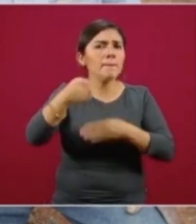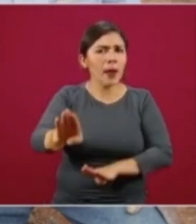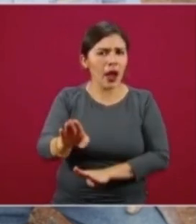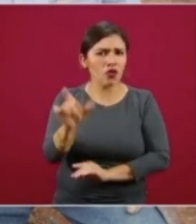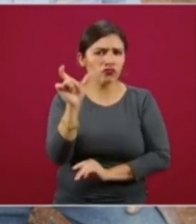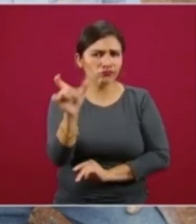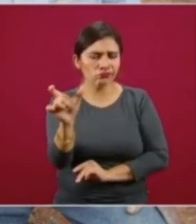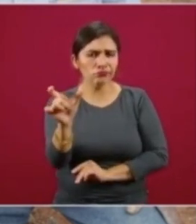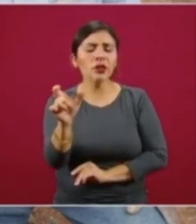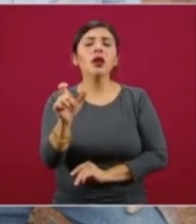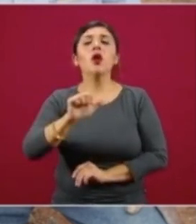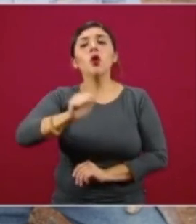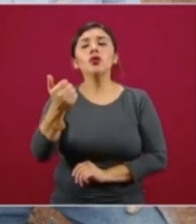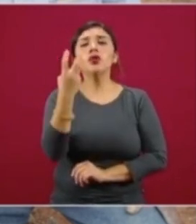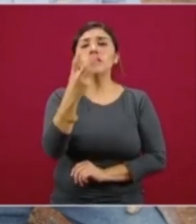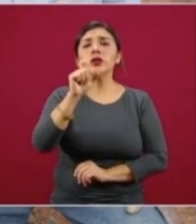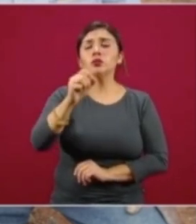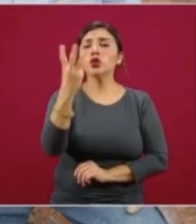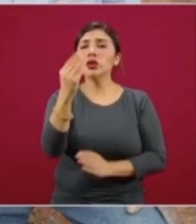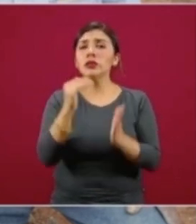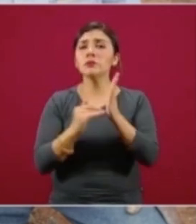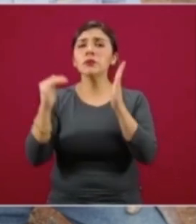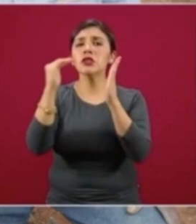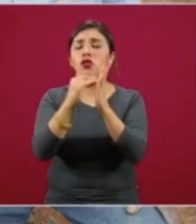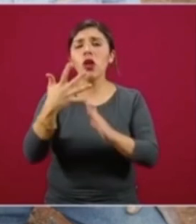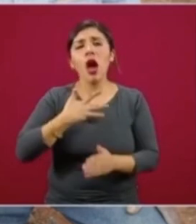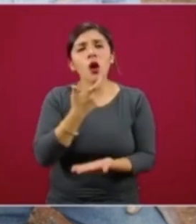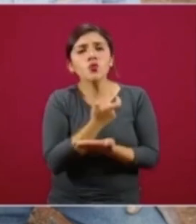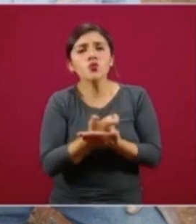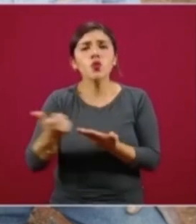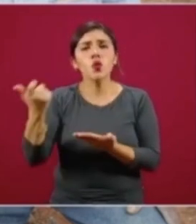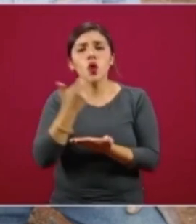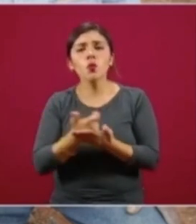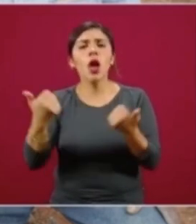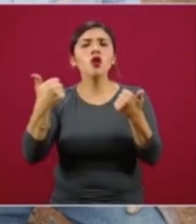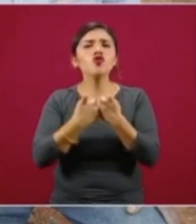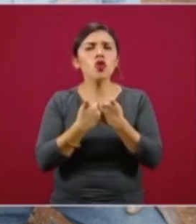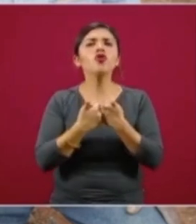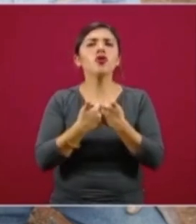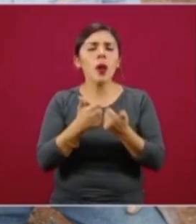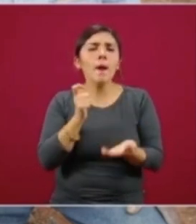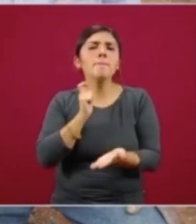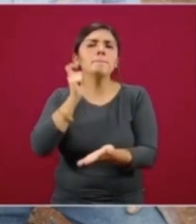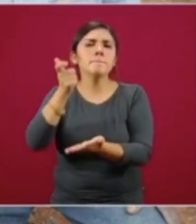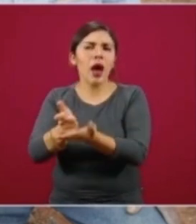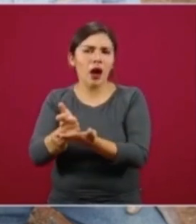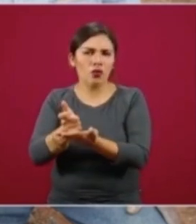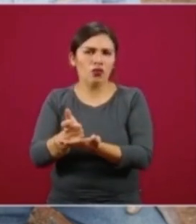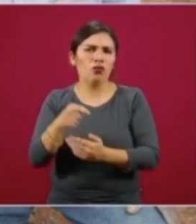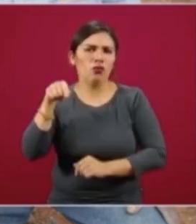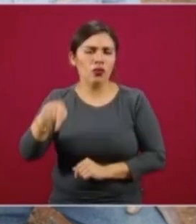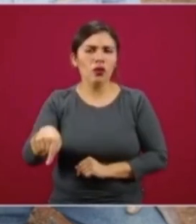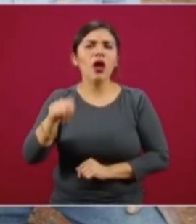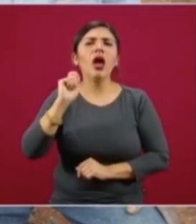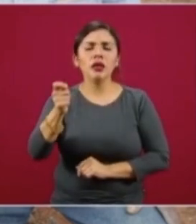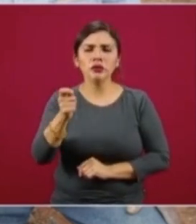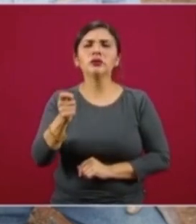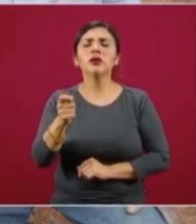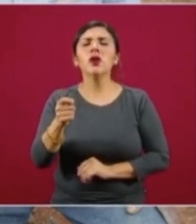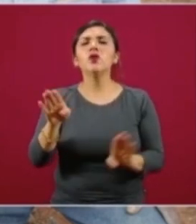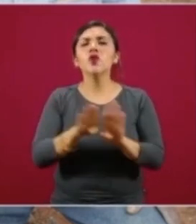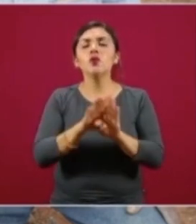y 3.3 millones que cobran a través de un operativo de pago. Es decir, se